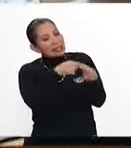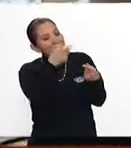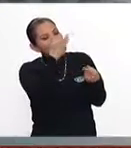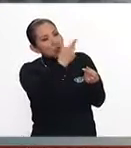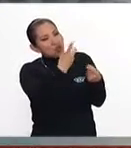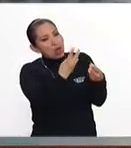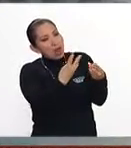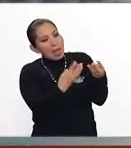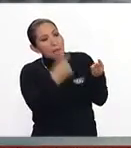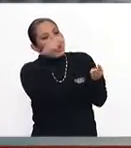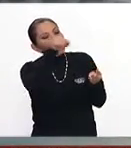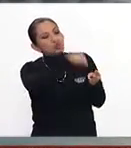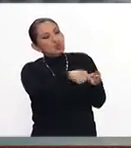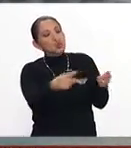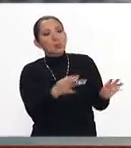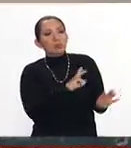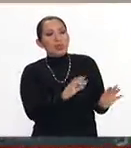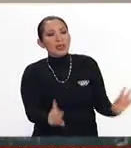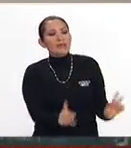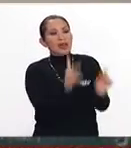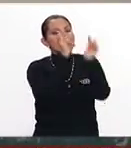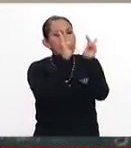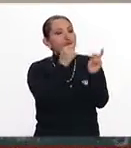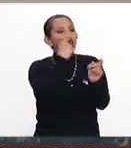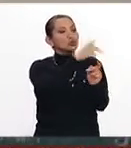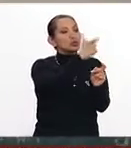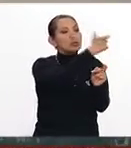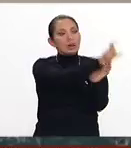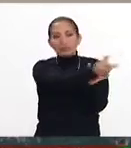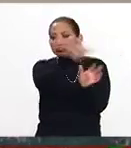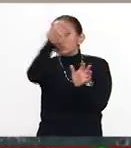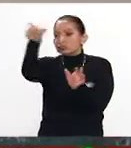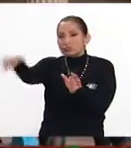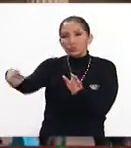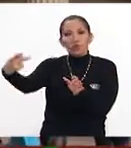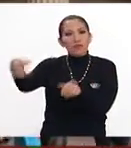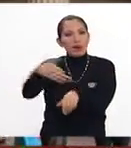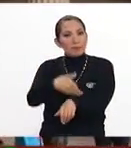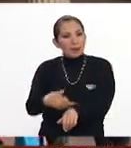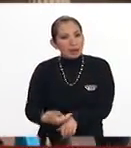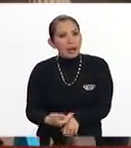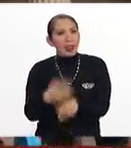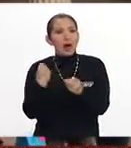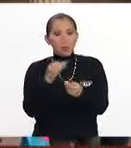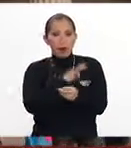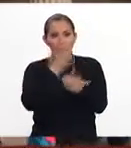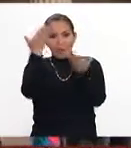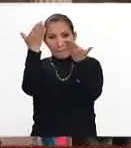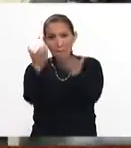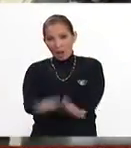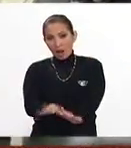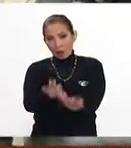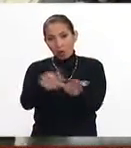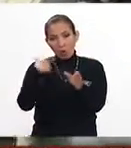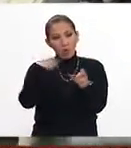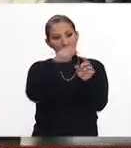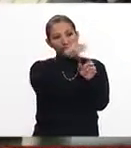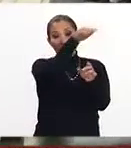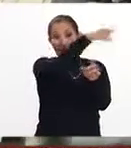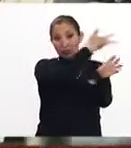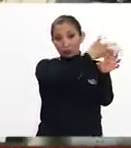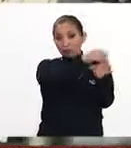que hay. Por ejemplo, para enviarlo ya se pueden incluso abrir cuentas de manera remota.